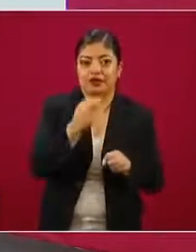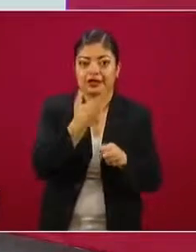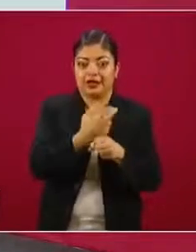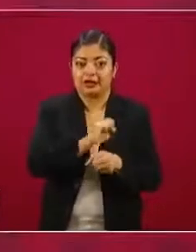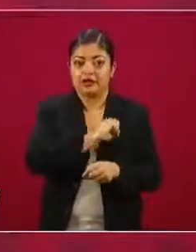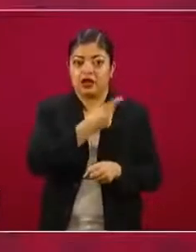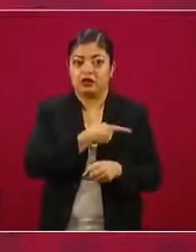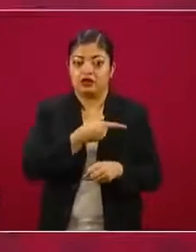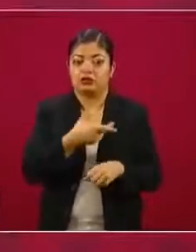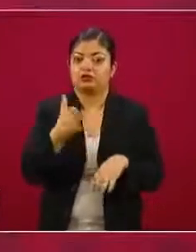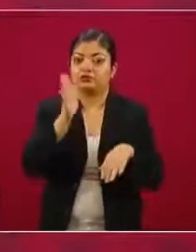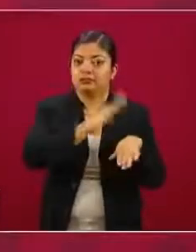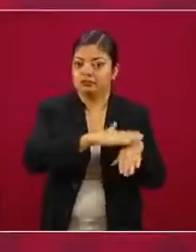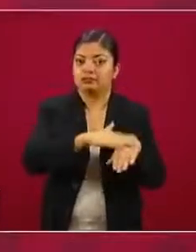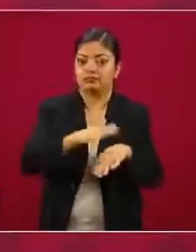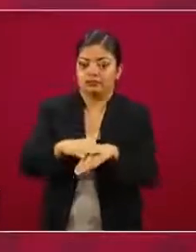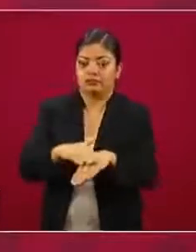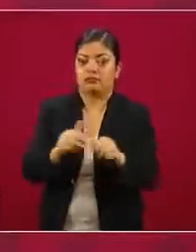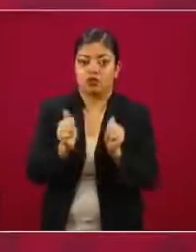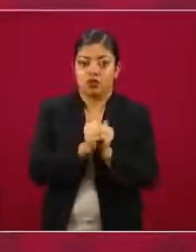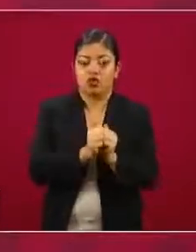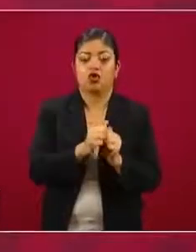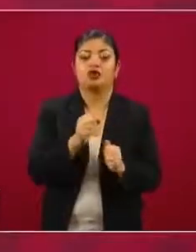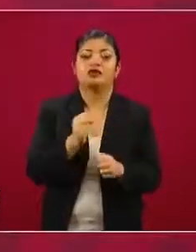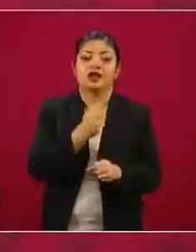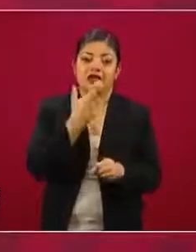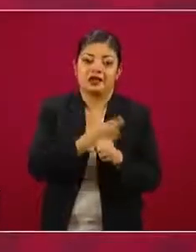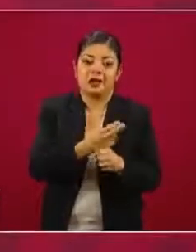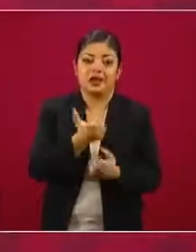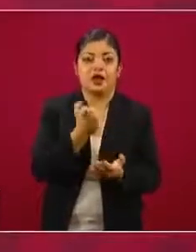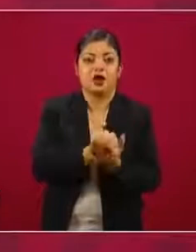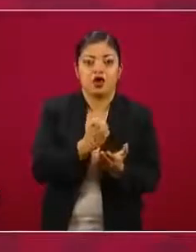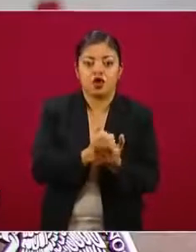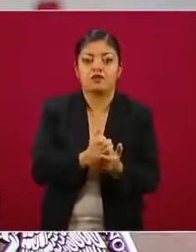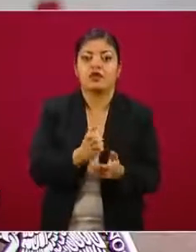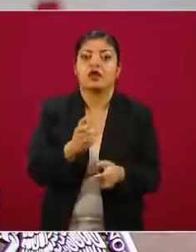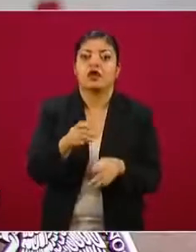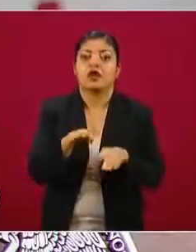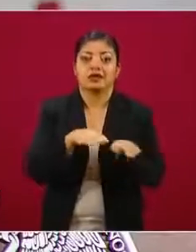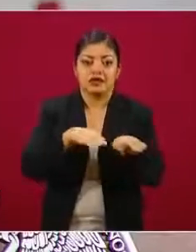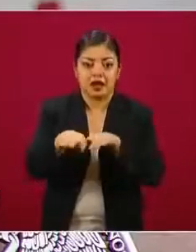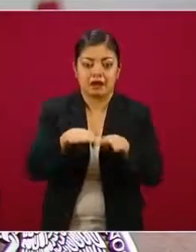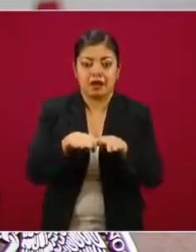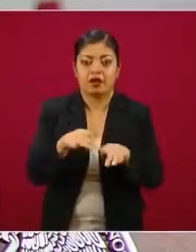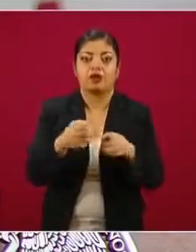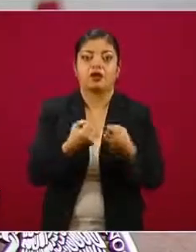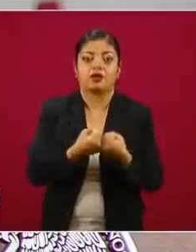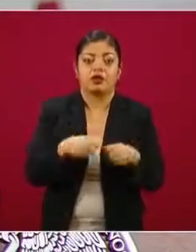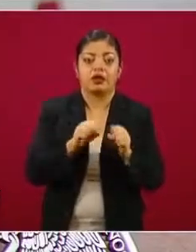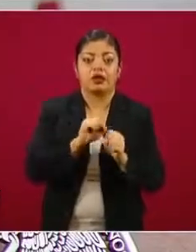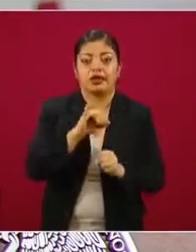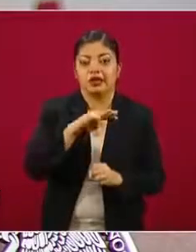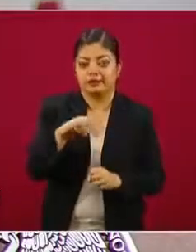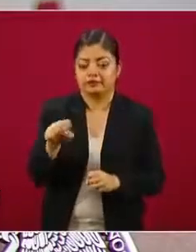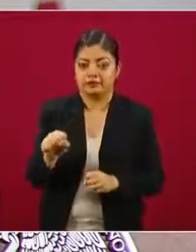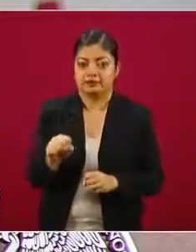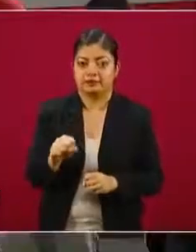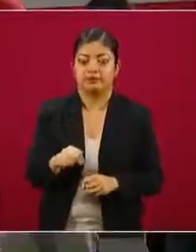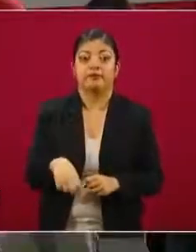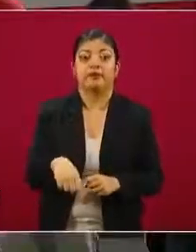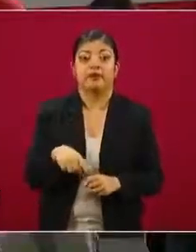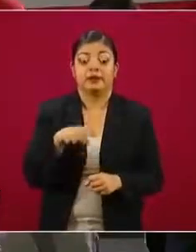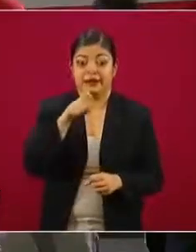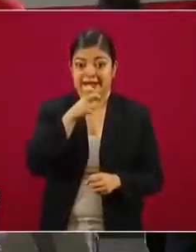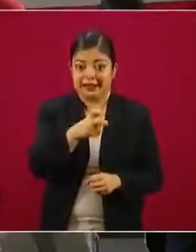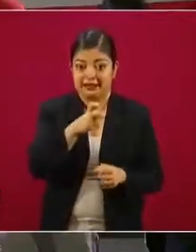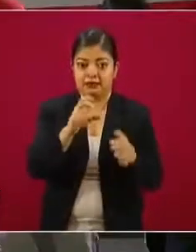y, como ya se ha dicho aquí, en coordinación con las Secretarías de Economía, del Trabajo y el Seguro Social. Estos lineamientos